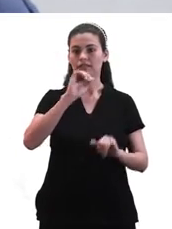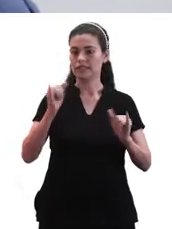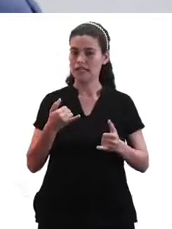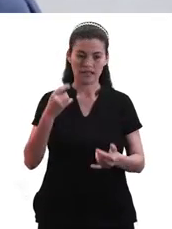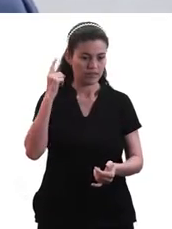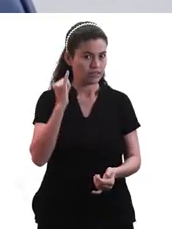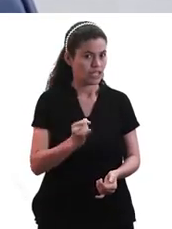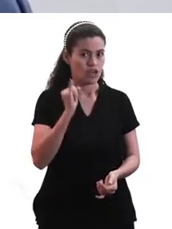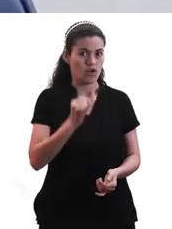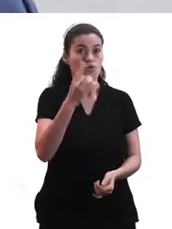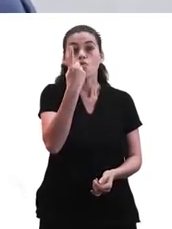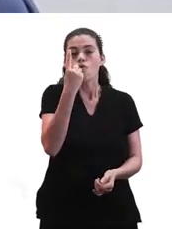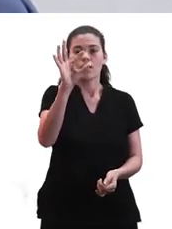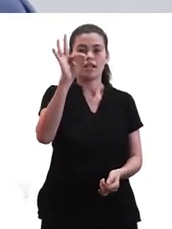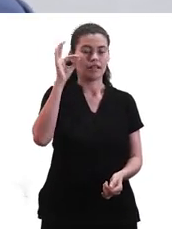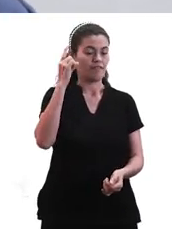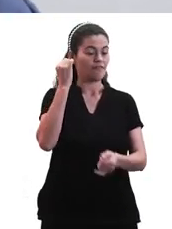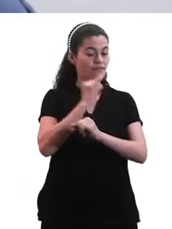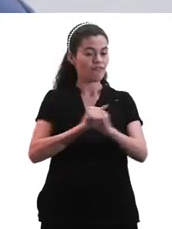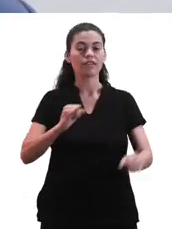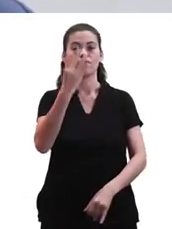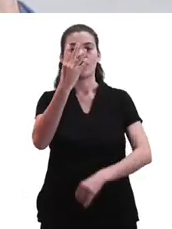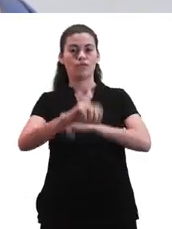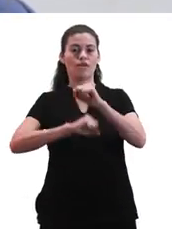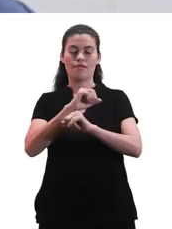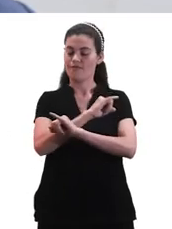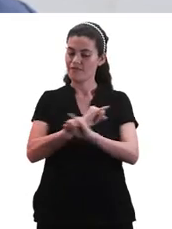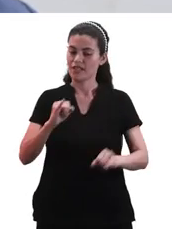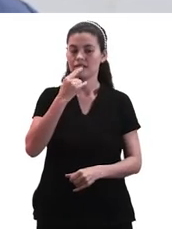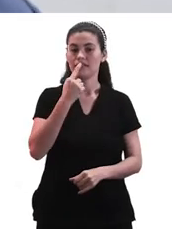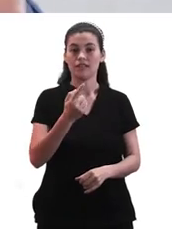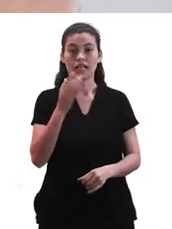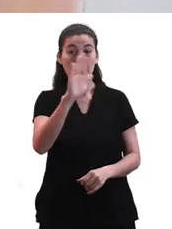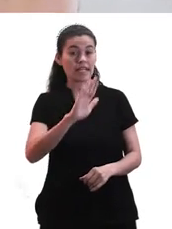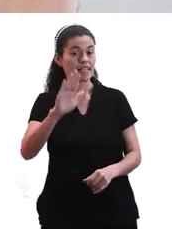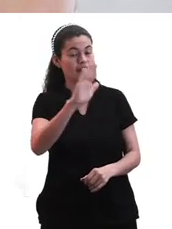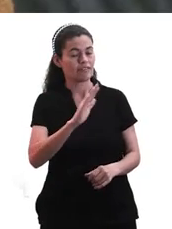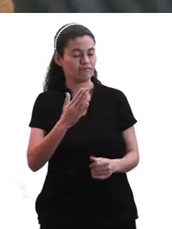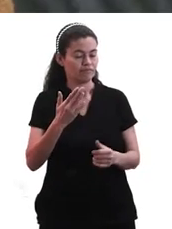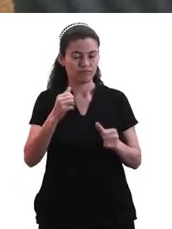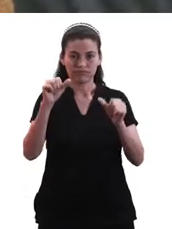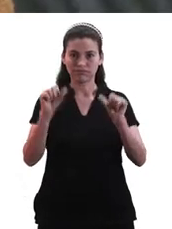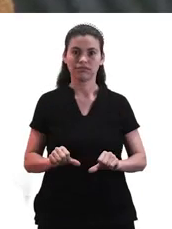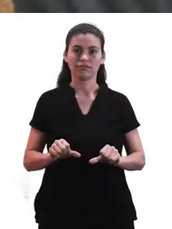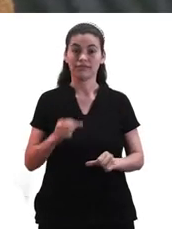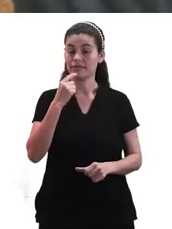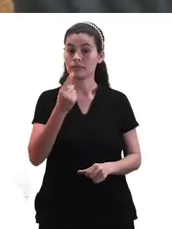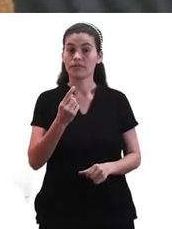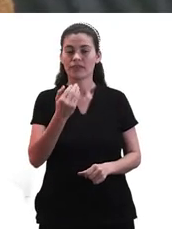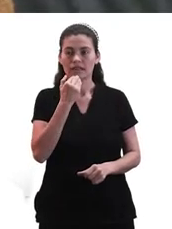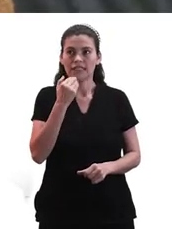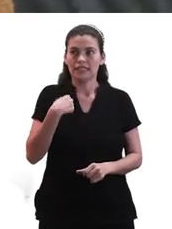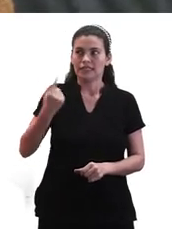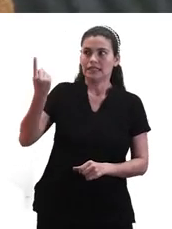¿verdad? Y tienes que terminar, lo que comenzás tienes que terminar. Exactamente. Y si te equivocas, vemos después. Y es